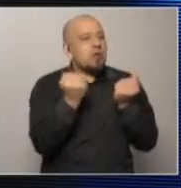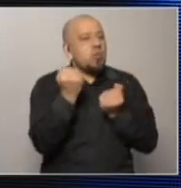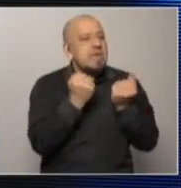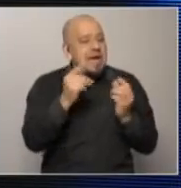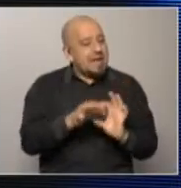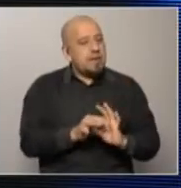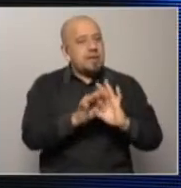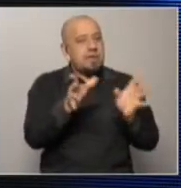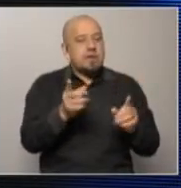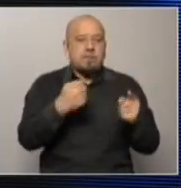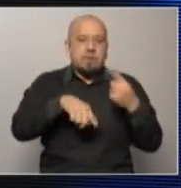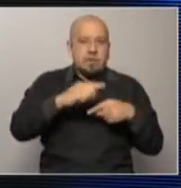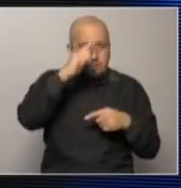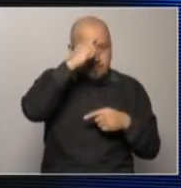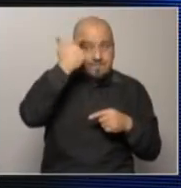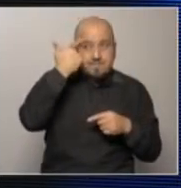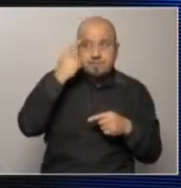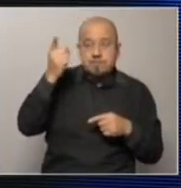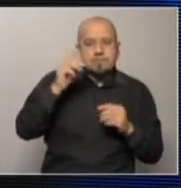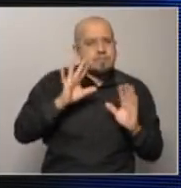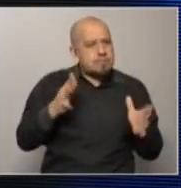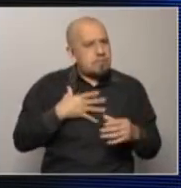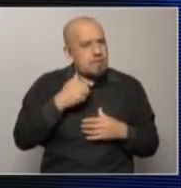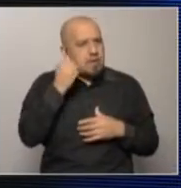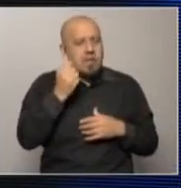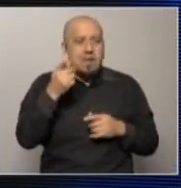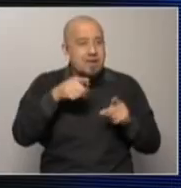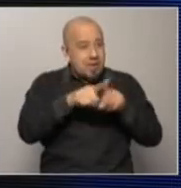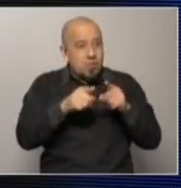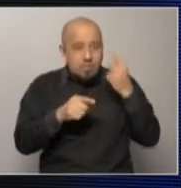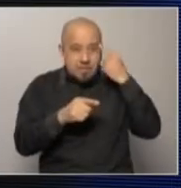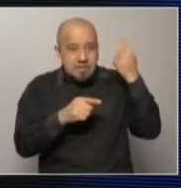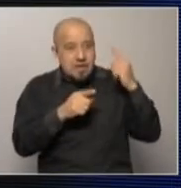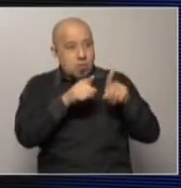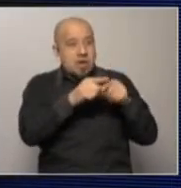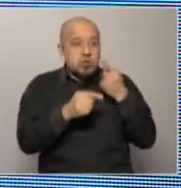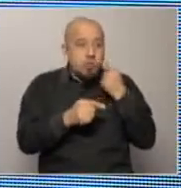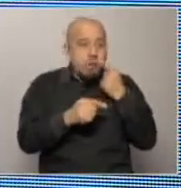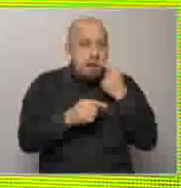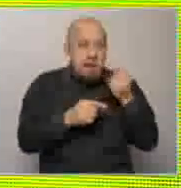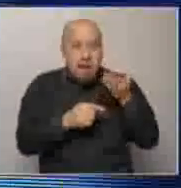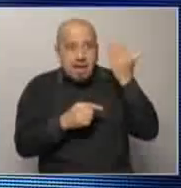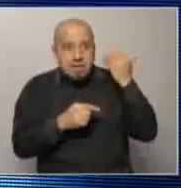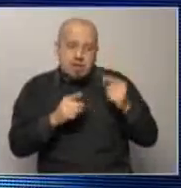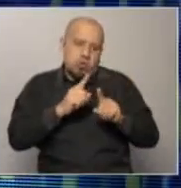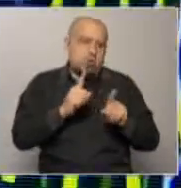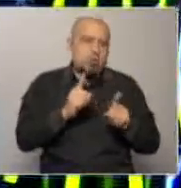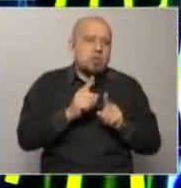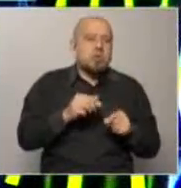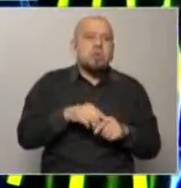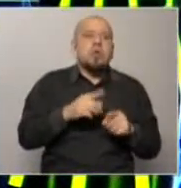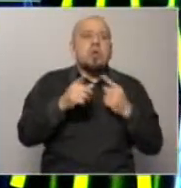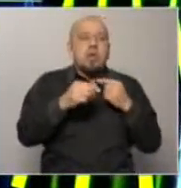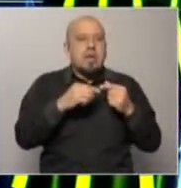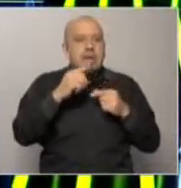pero está muy lejos la calle POU de las preferencias de su padre. La calle padre realmente intentó hacer una reforma